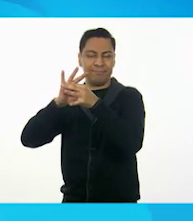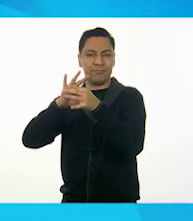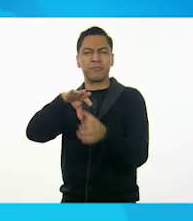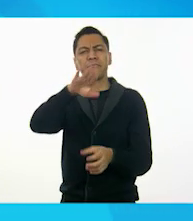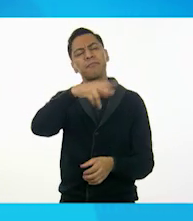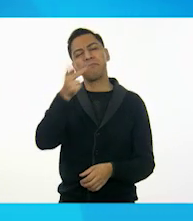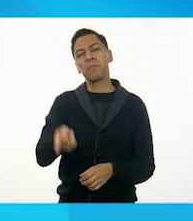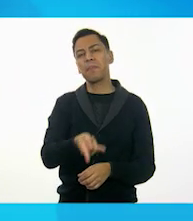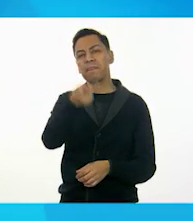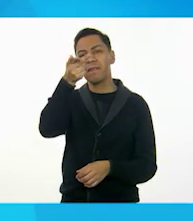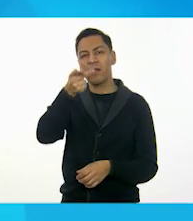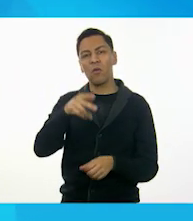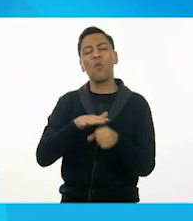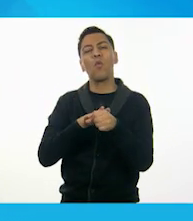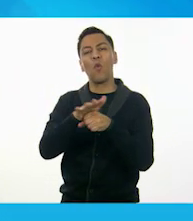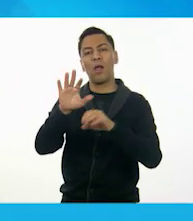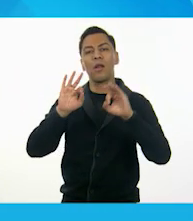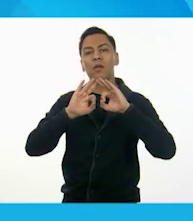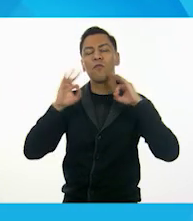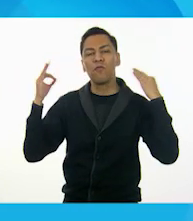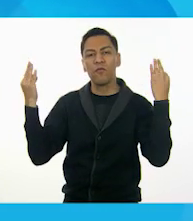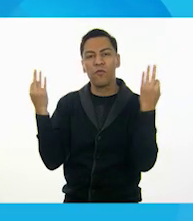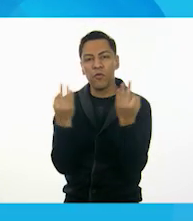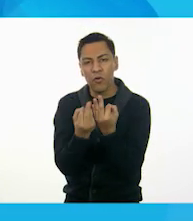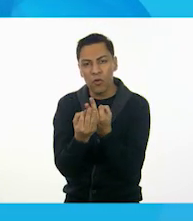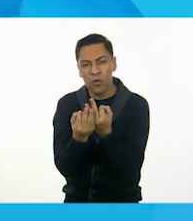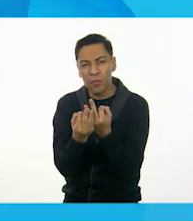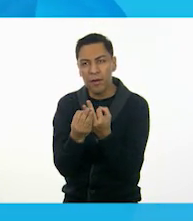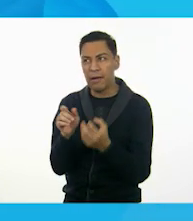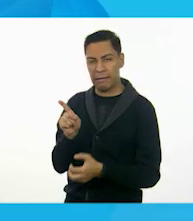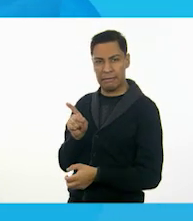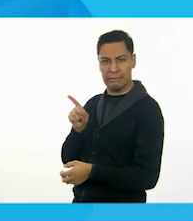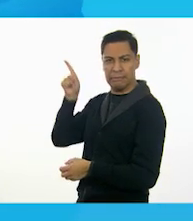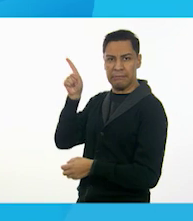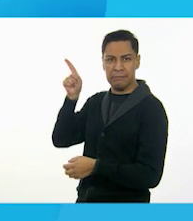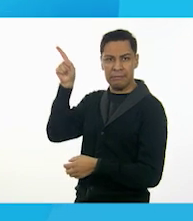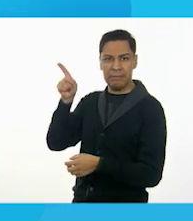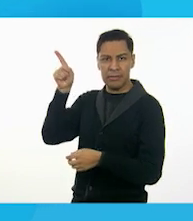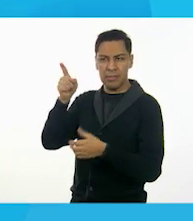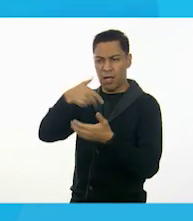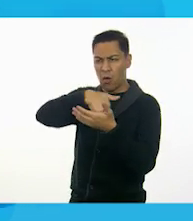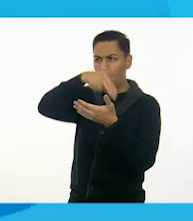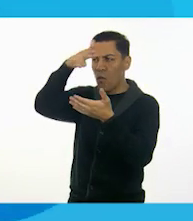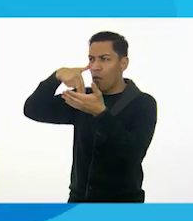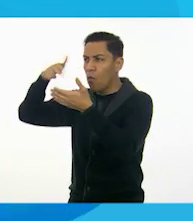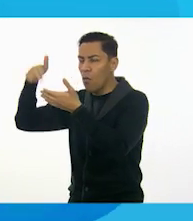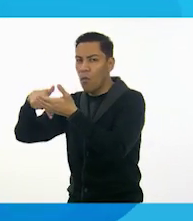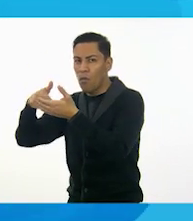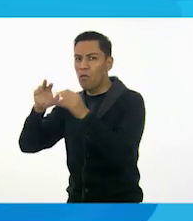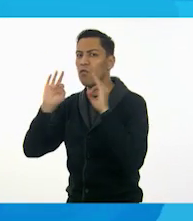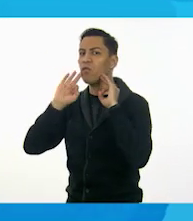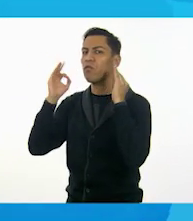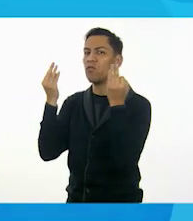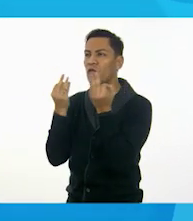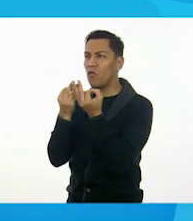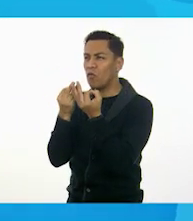forma que está principalmente en esta pintura? La forma. ¿O